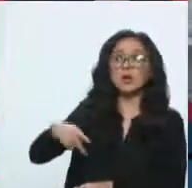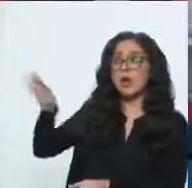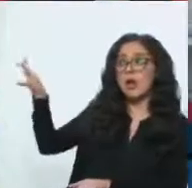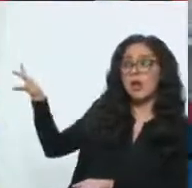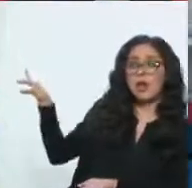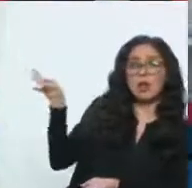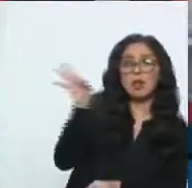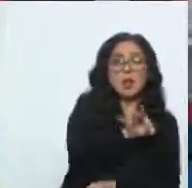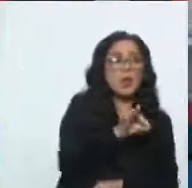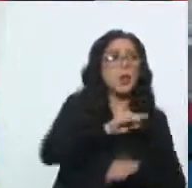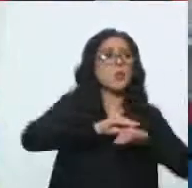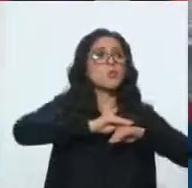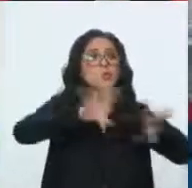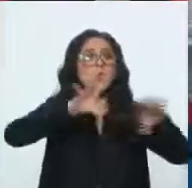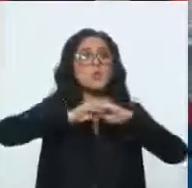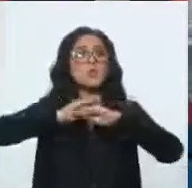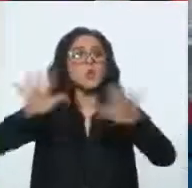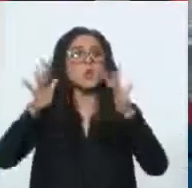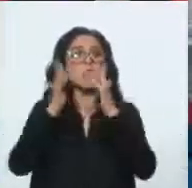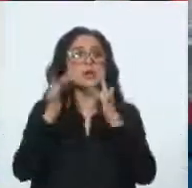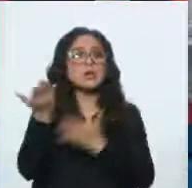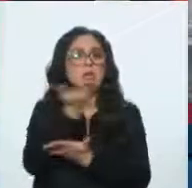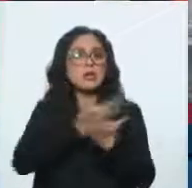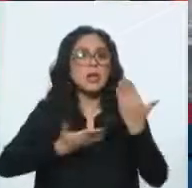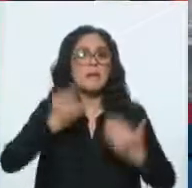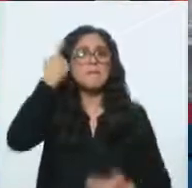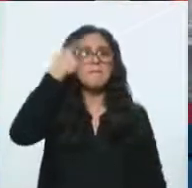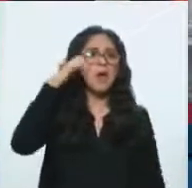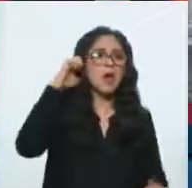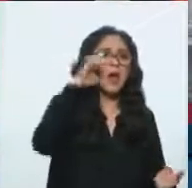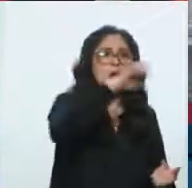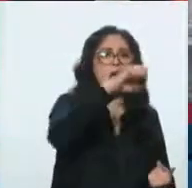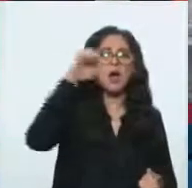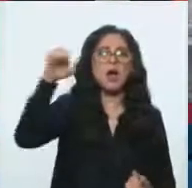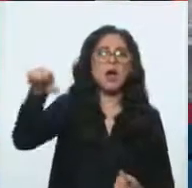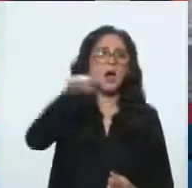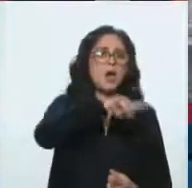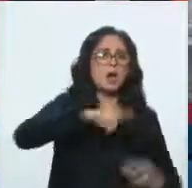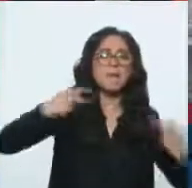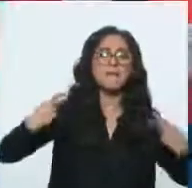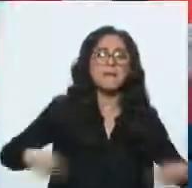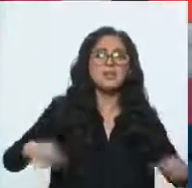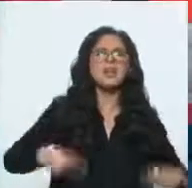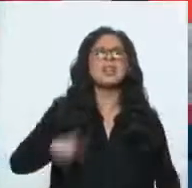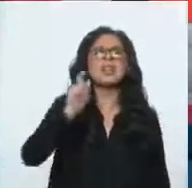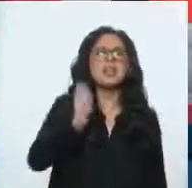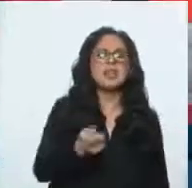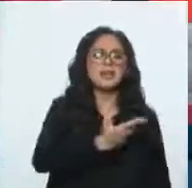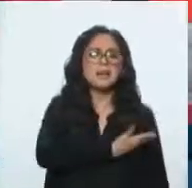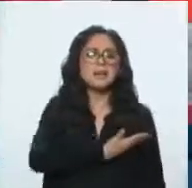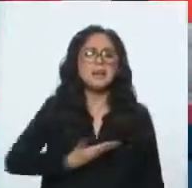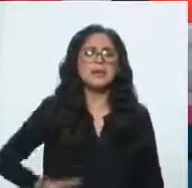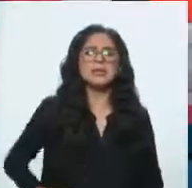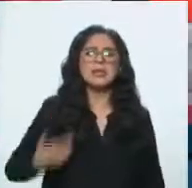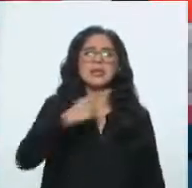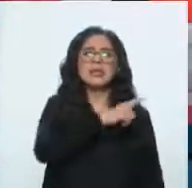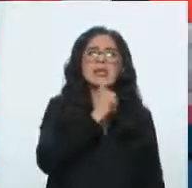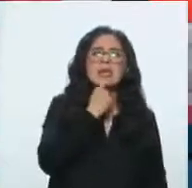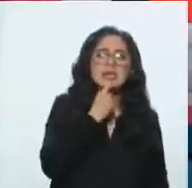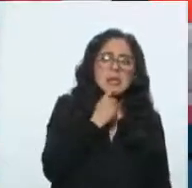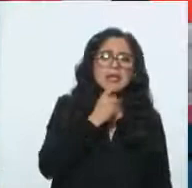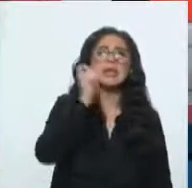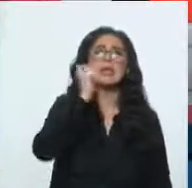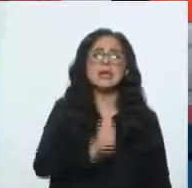y esta intención de engañar de que el presidente López Obrador estaba haciendo un